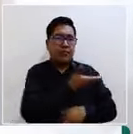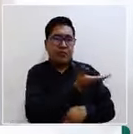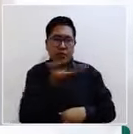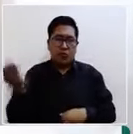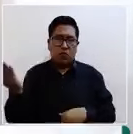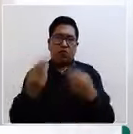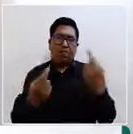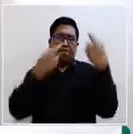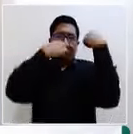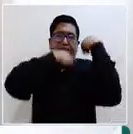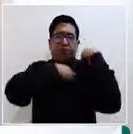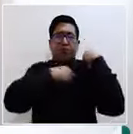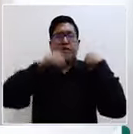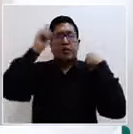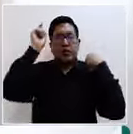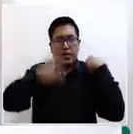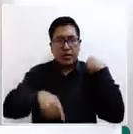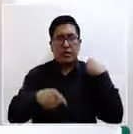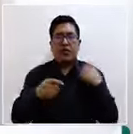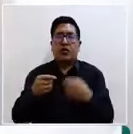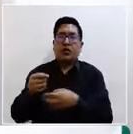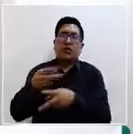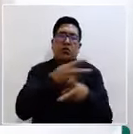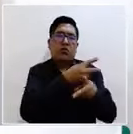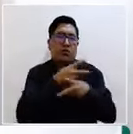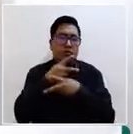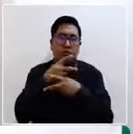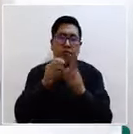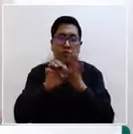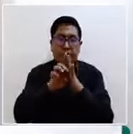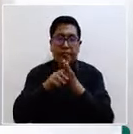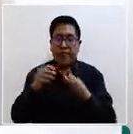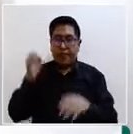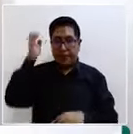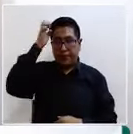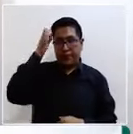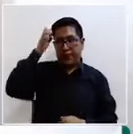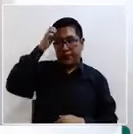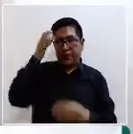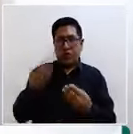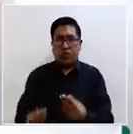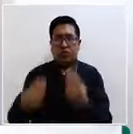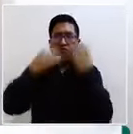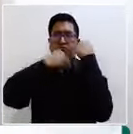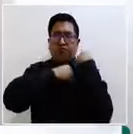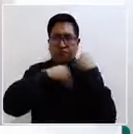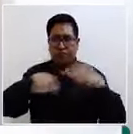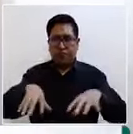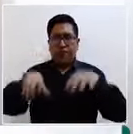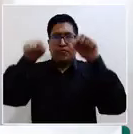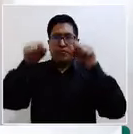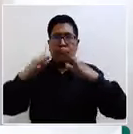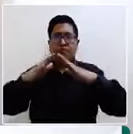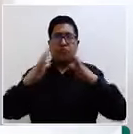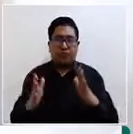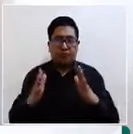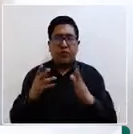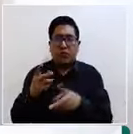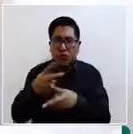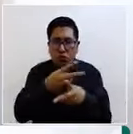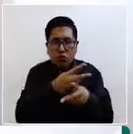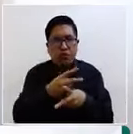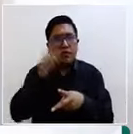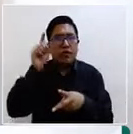de asegurar que mientras están bajo nuestra responsabilidad o la responsabilidad de instancias del gobierno, tengan el